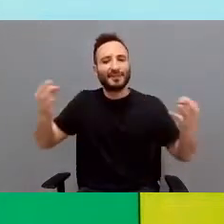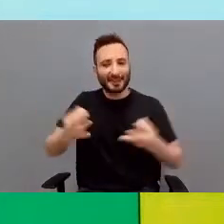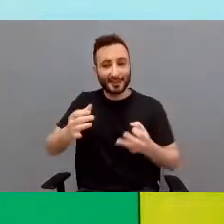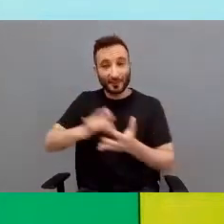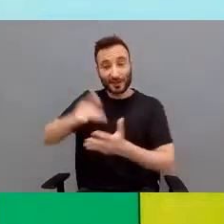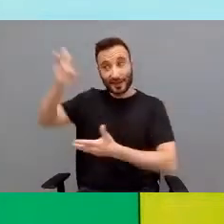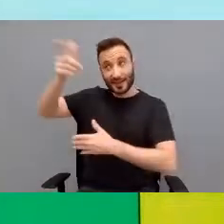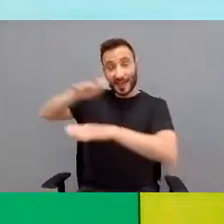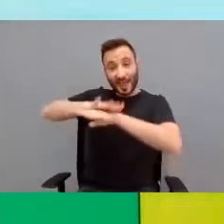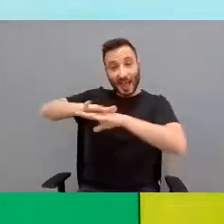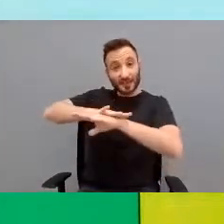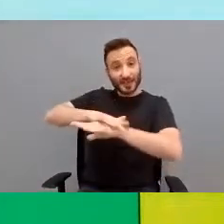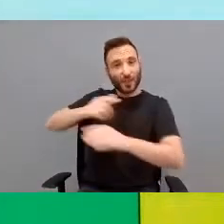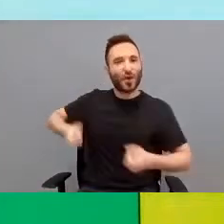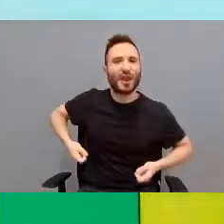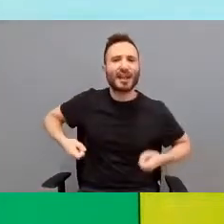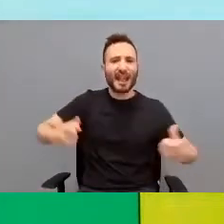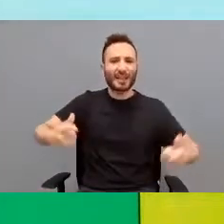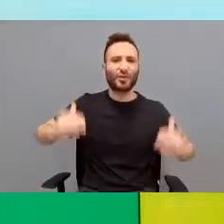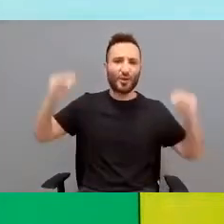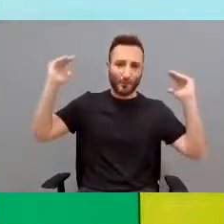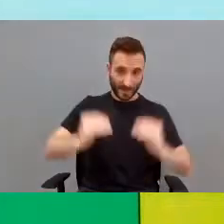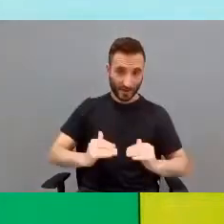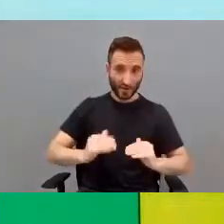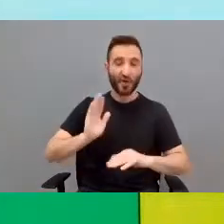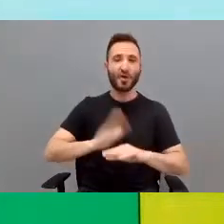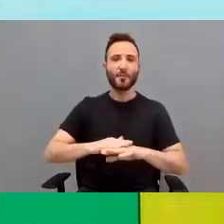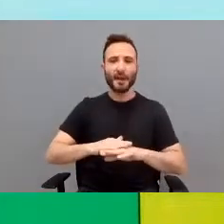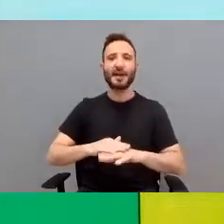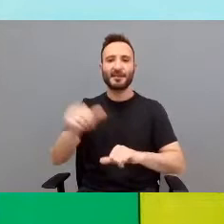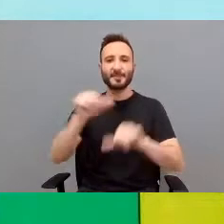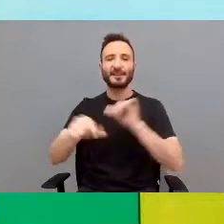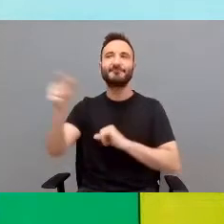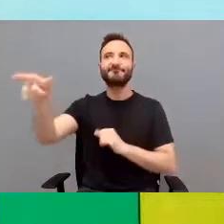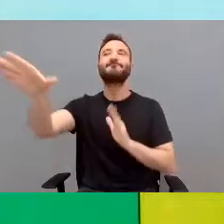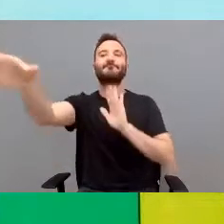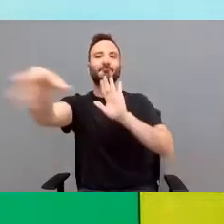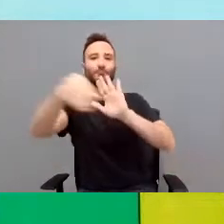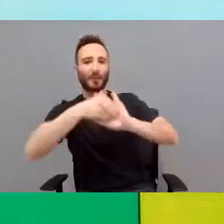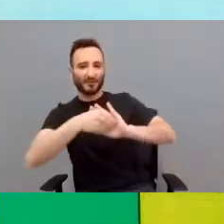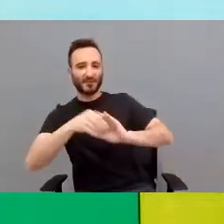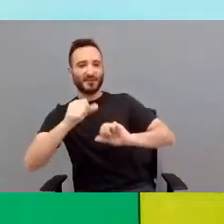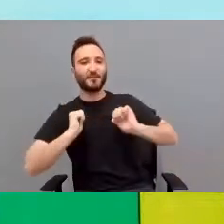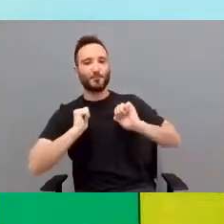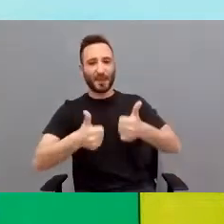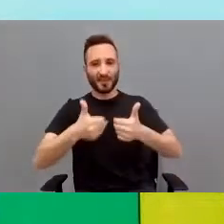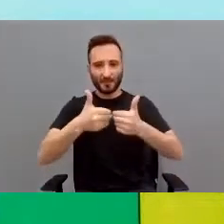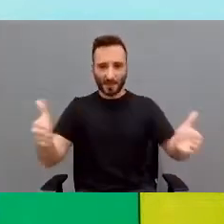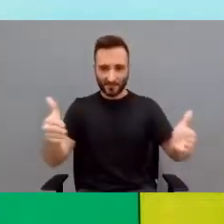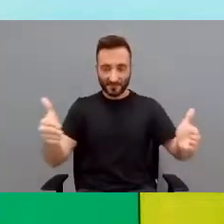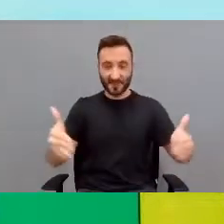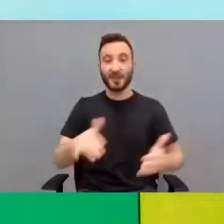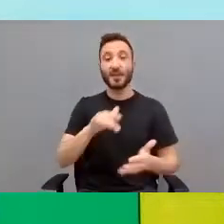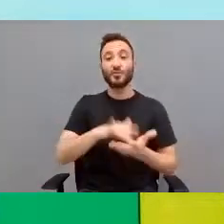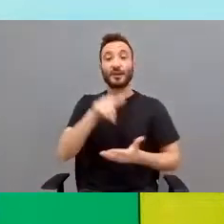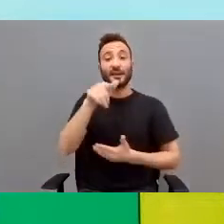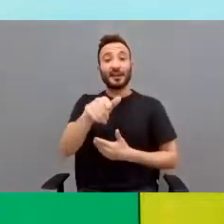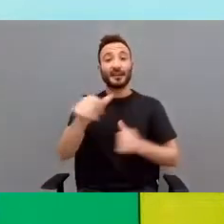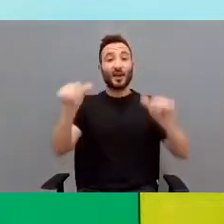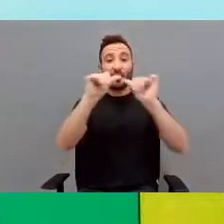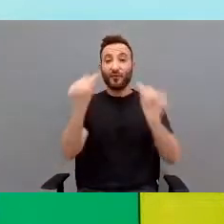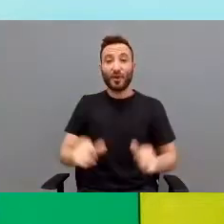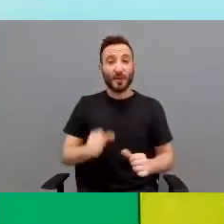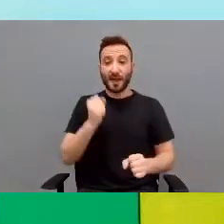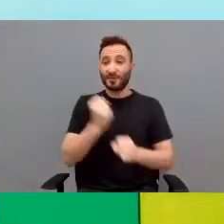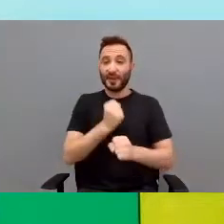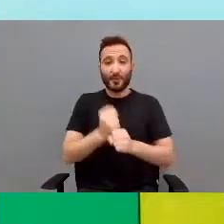administración suponga el menor coste, para que así lo tengan en cuenta y se inicie. Y, bueno, esta es la